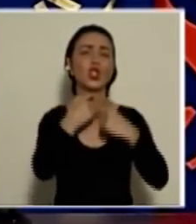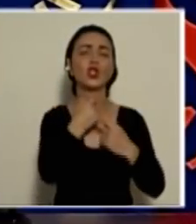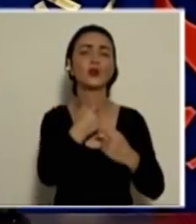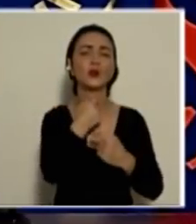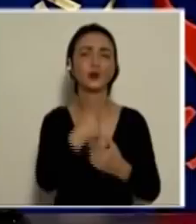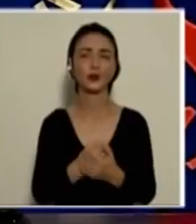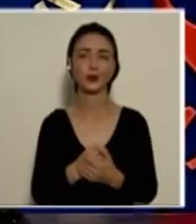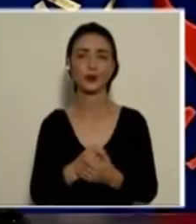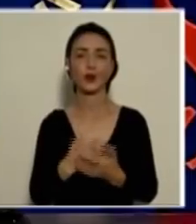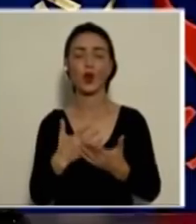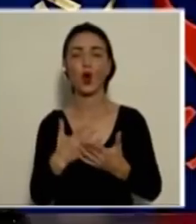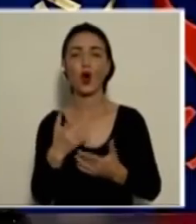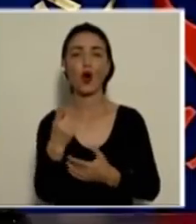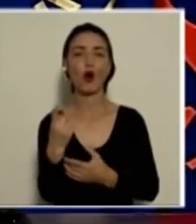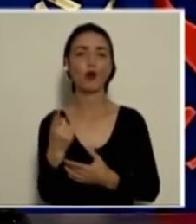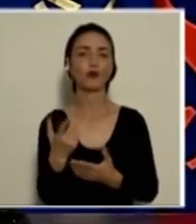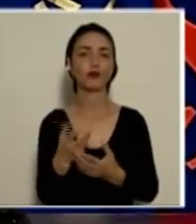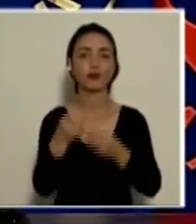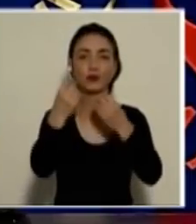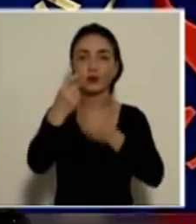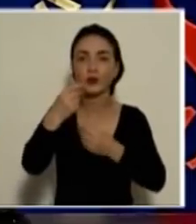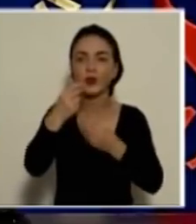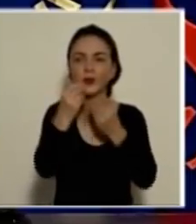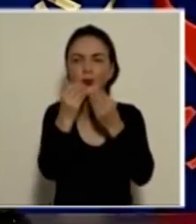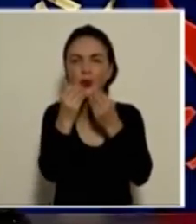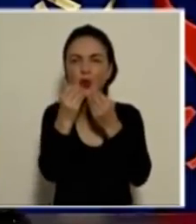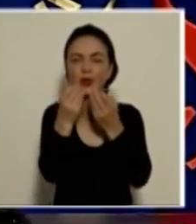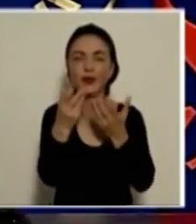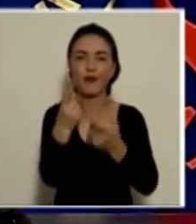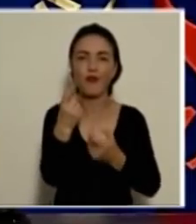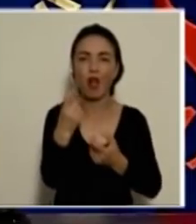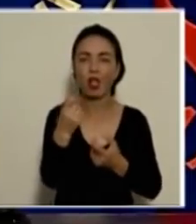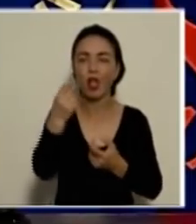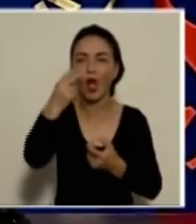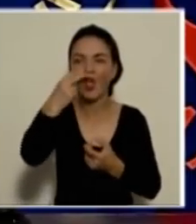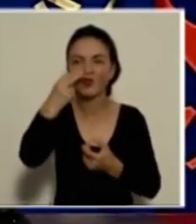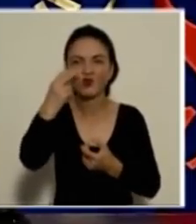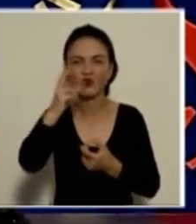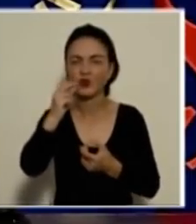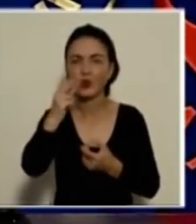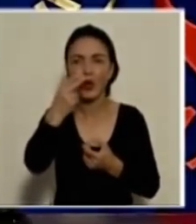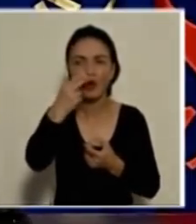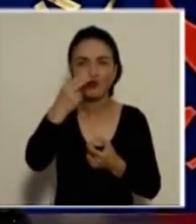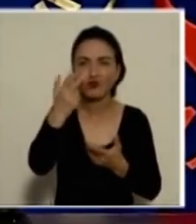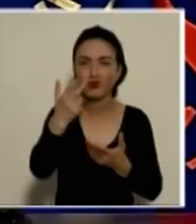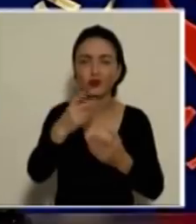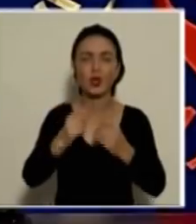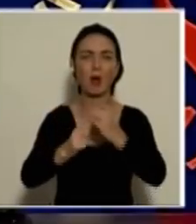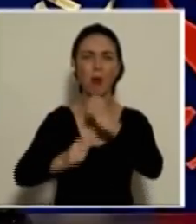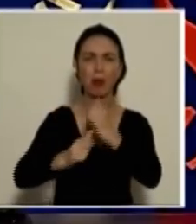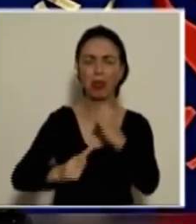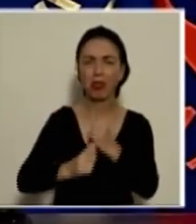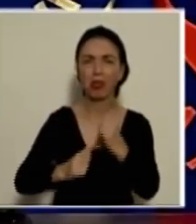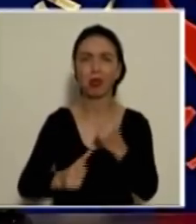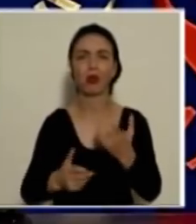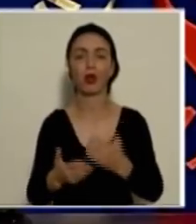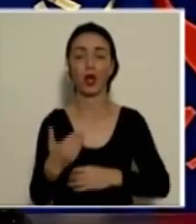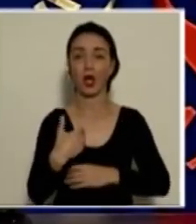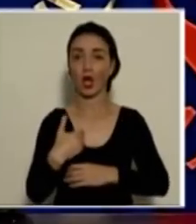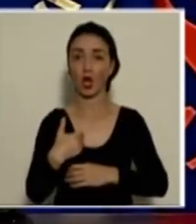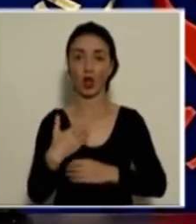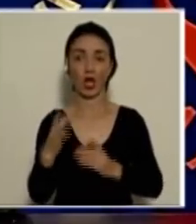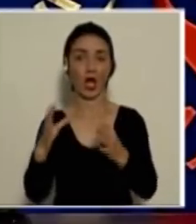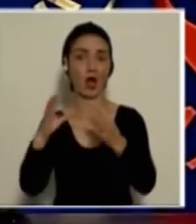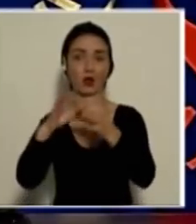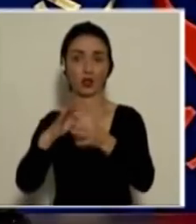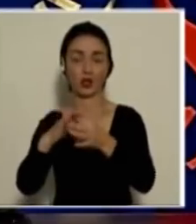sintomatología como falta, pérdida del gusto, pérdida del olfato, diarreas incluso, que no tengan causa